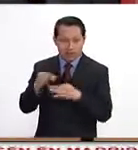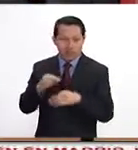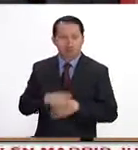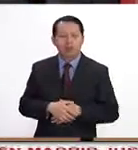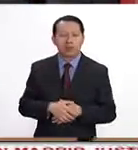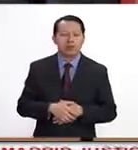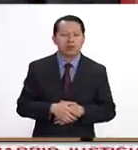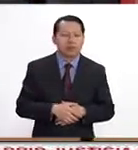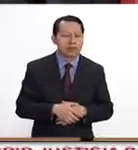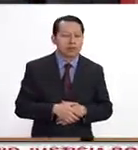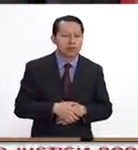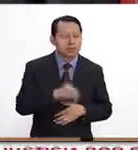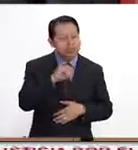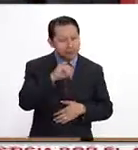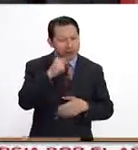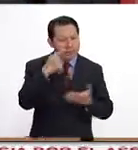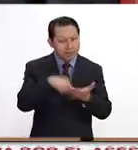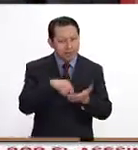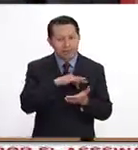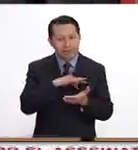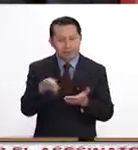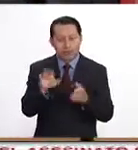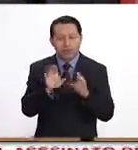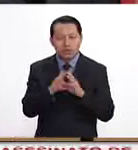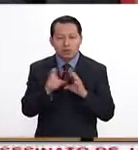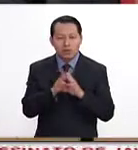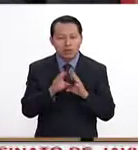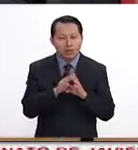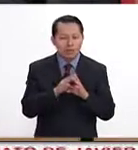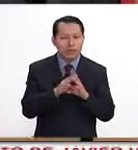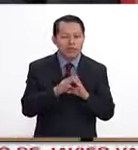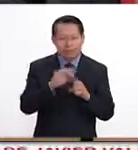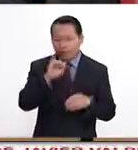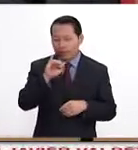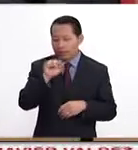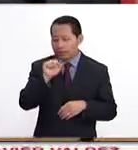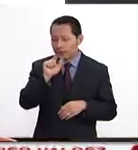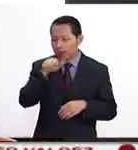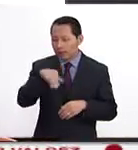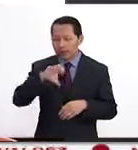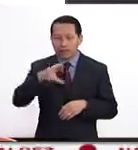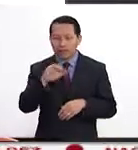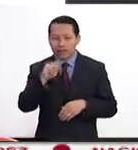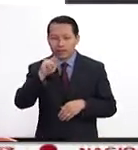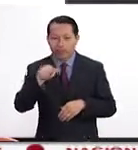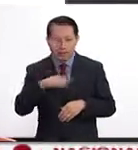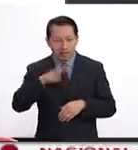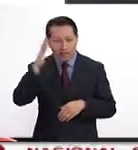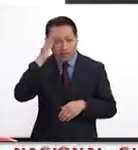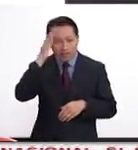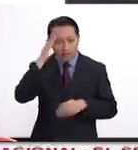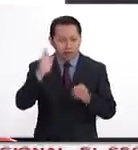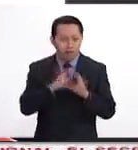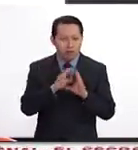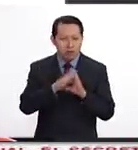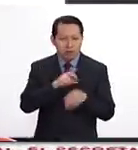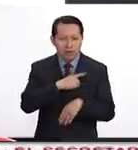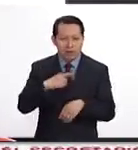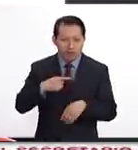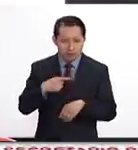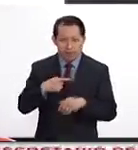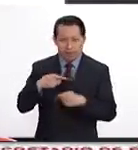Sí, exactamente lo que creen en este caso el islam chiita es que el líder tiene que ser